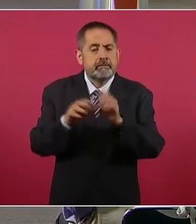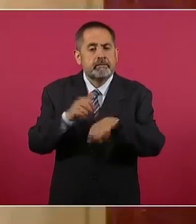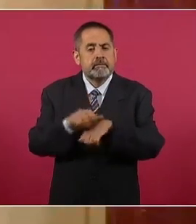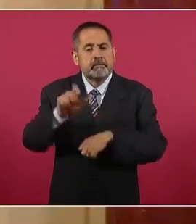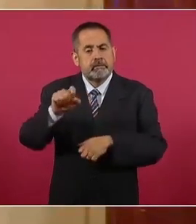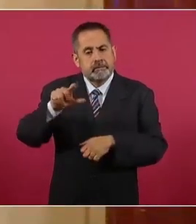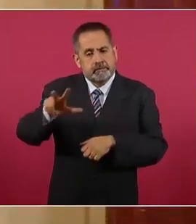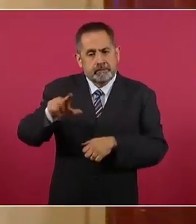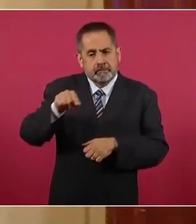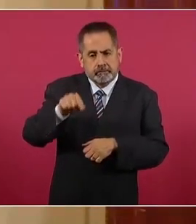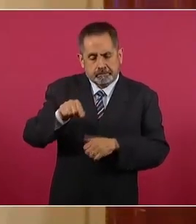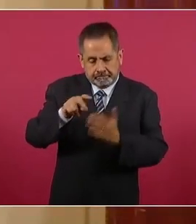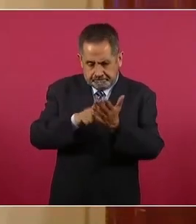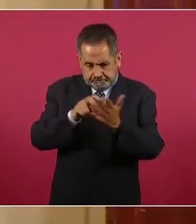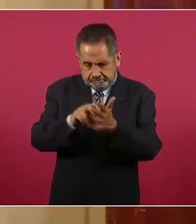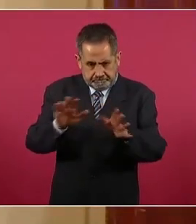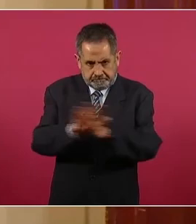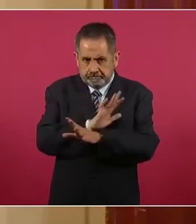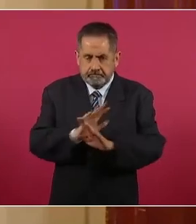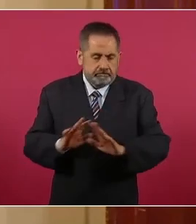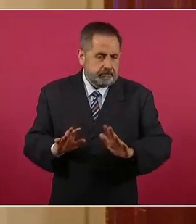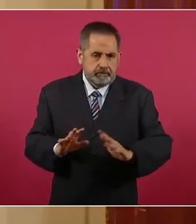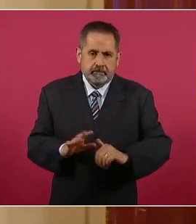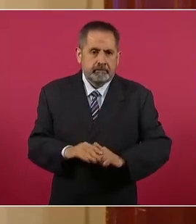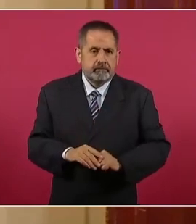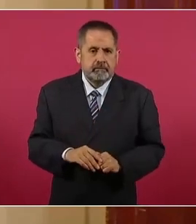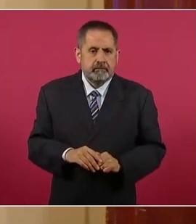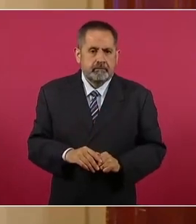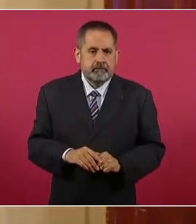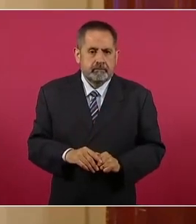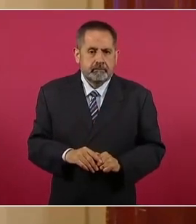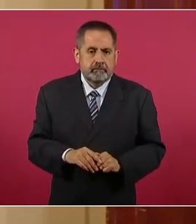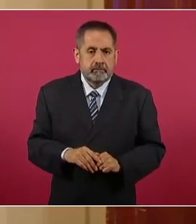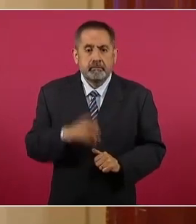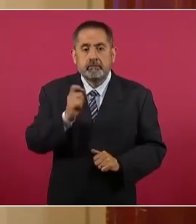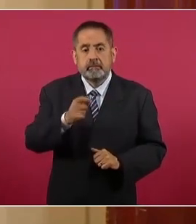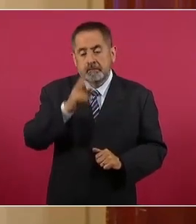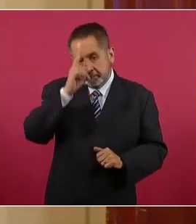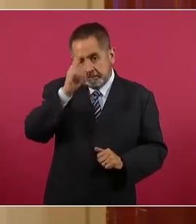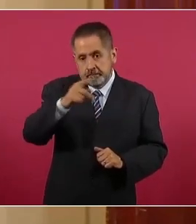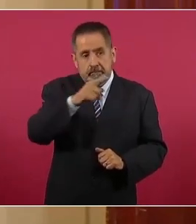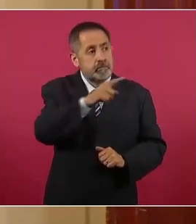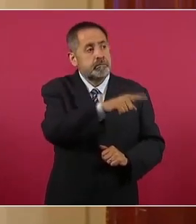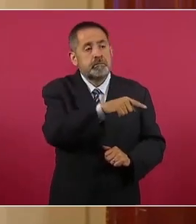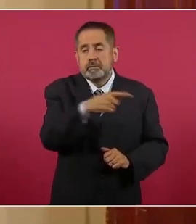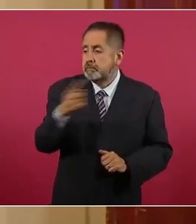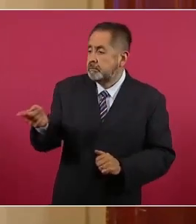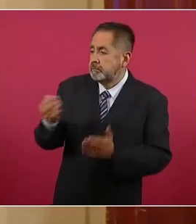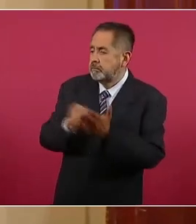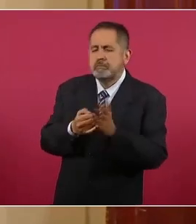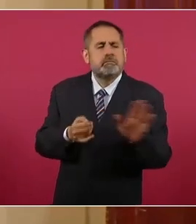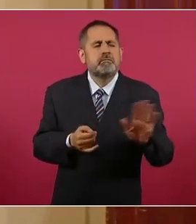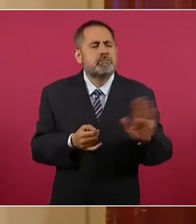28 y está prohibida la condonación de impuestos,